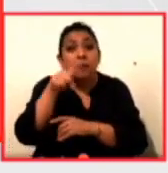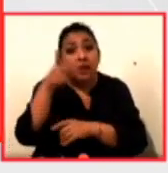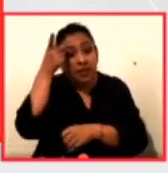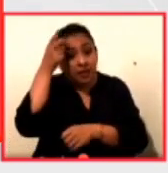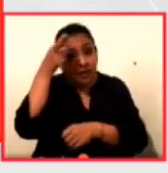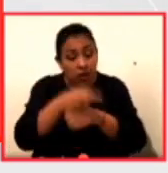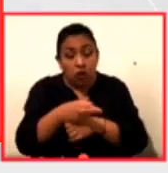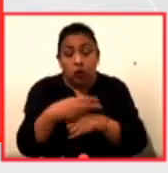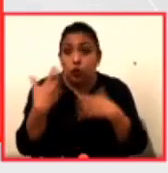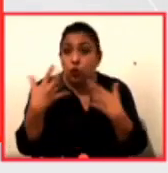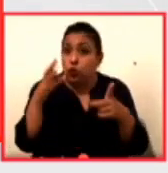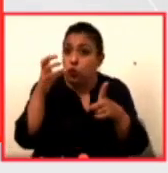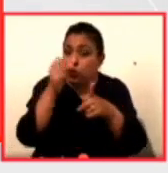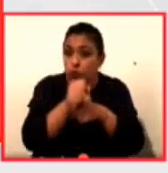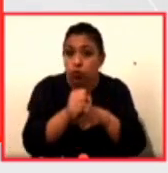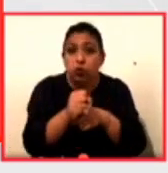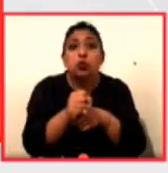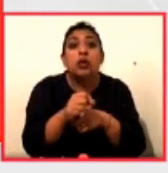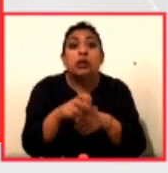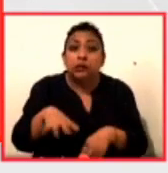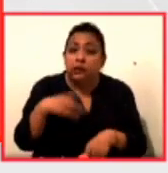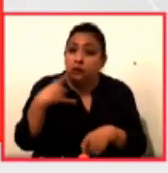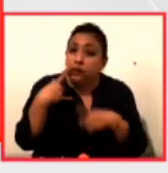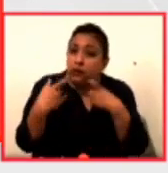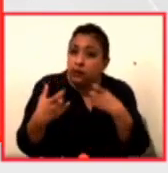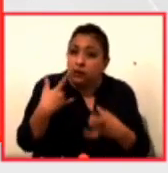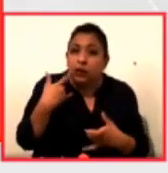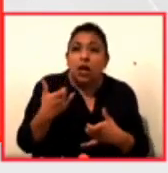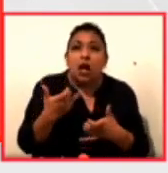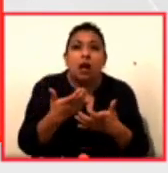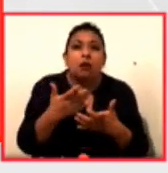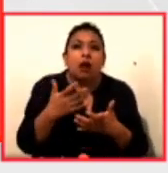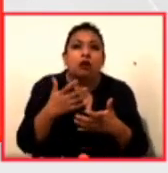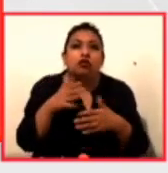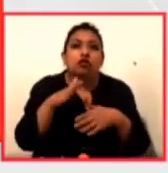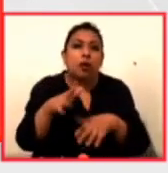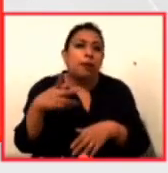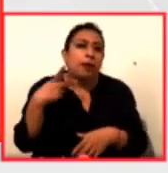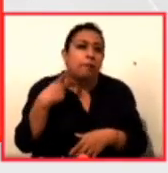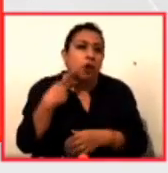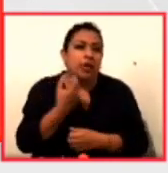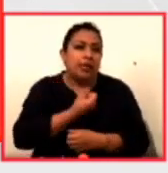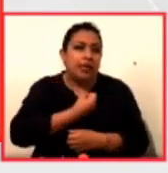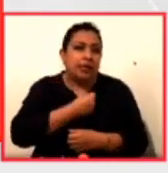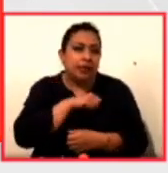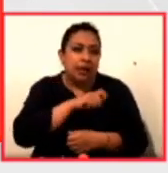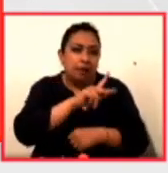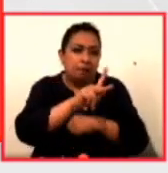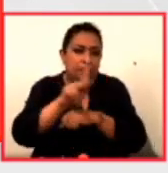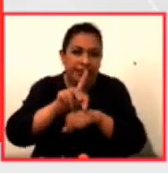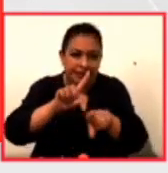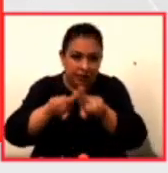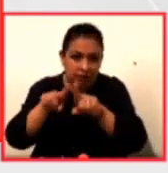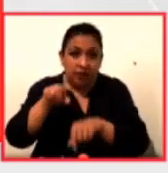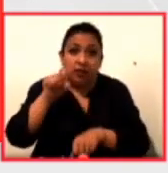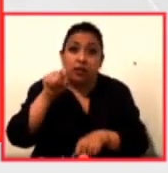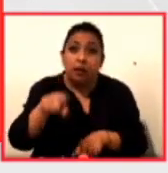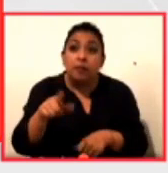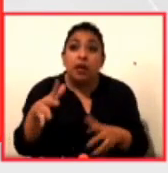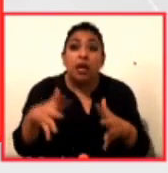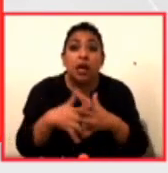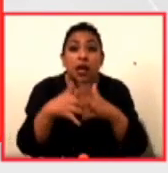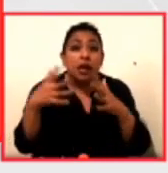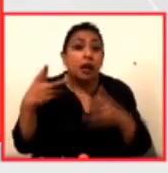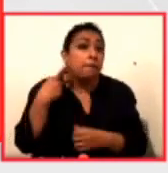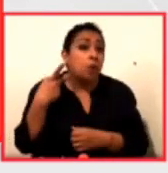Adhanom de Breyesus que lucha no solamente en términos de la política sanitaria que los estados implementan sino también en la guerra política